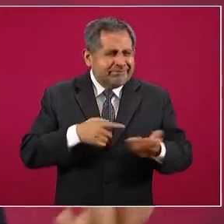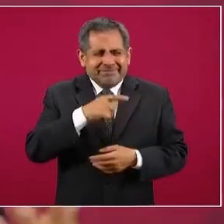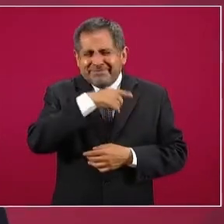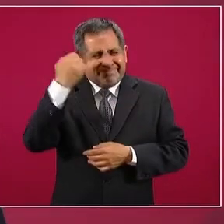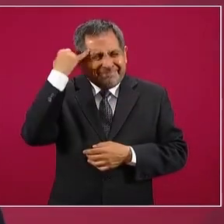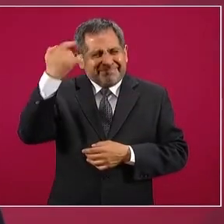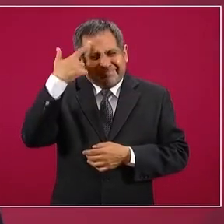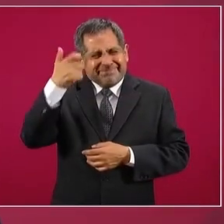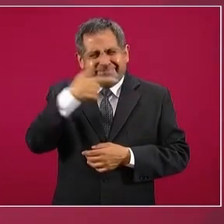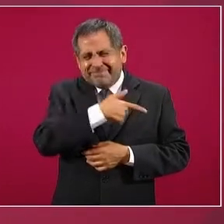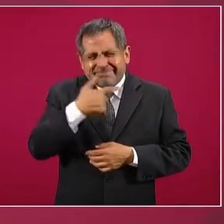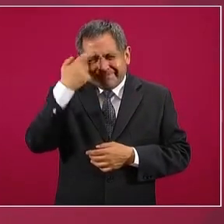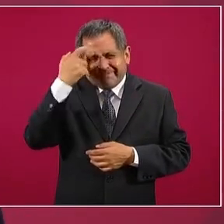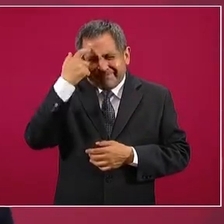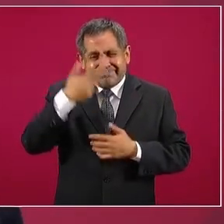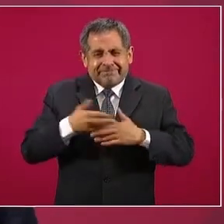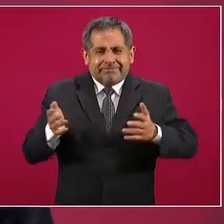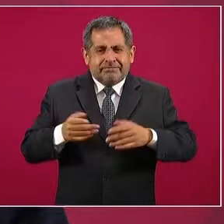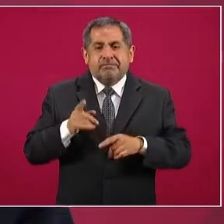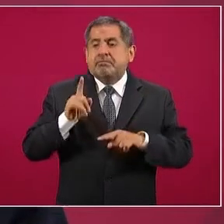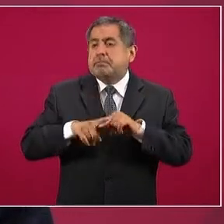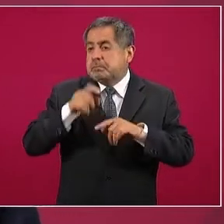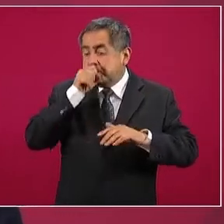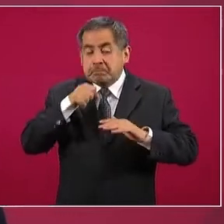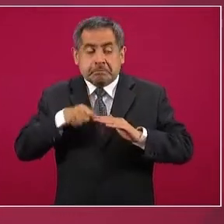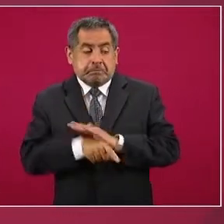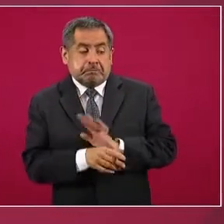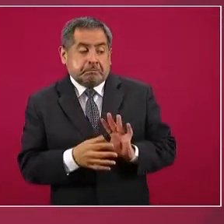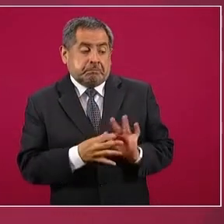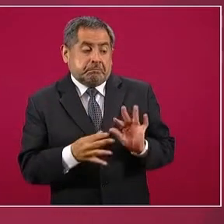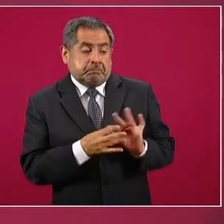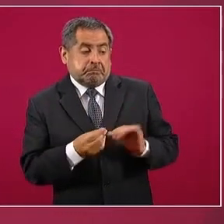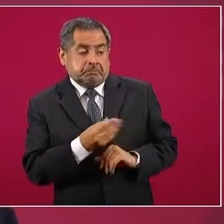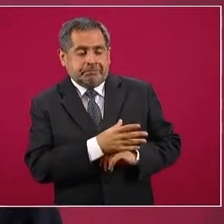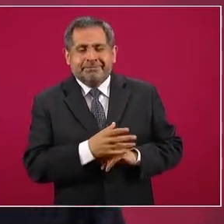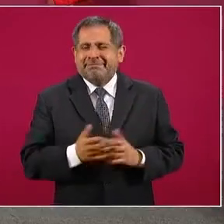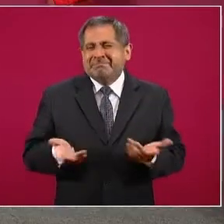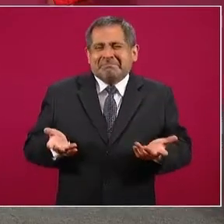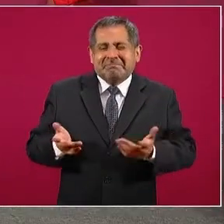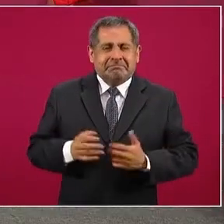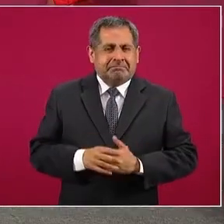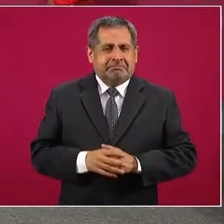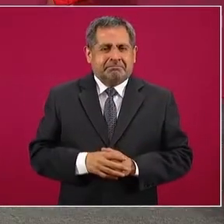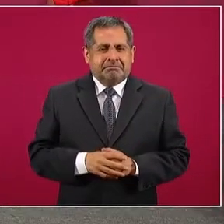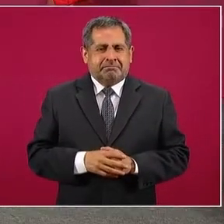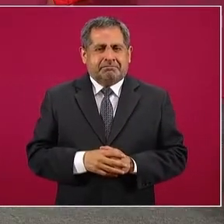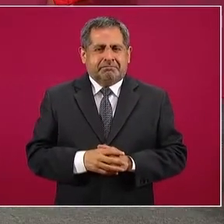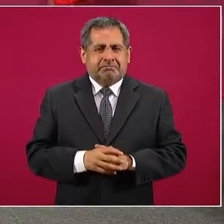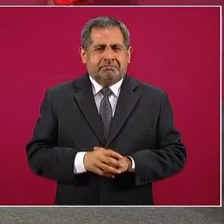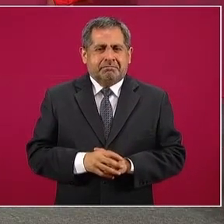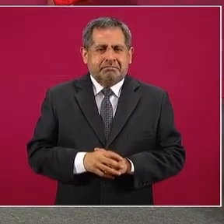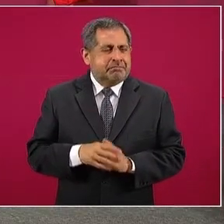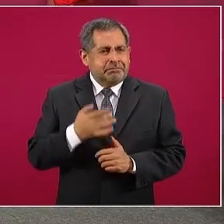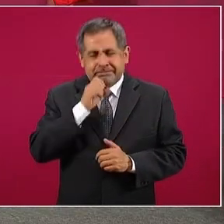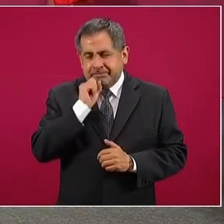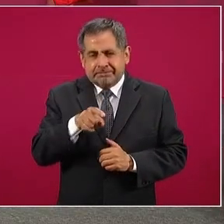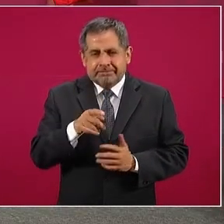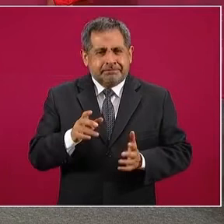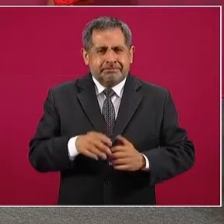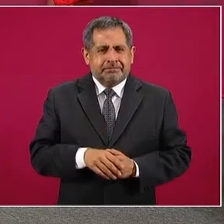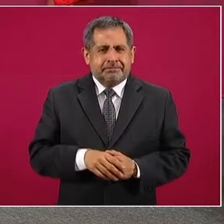qué estaban pensando o quién les filtró esa información, porque también